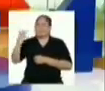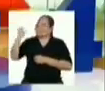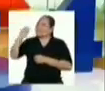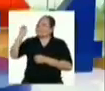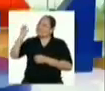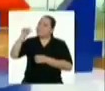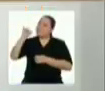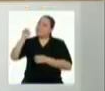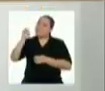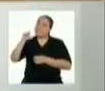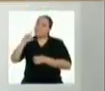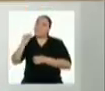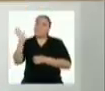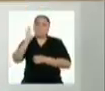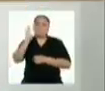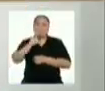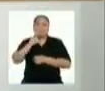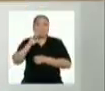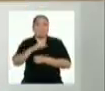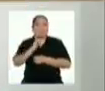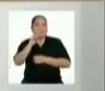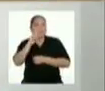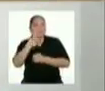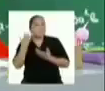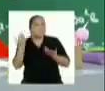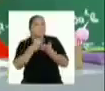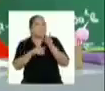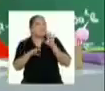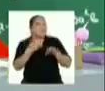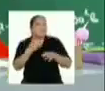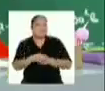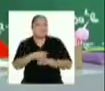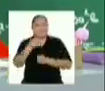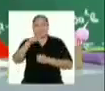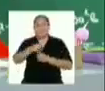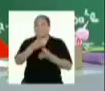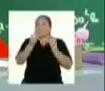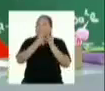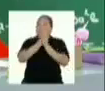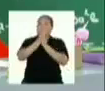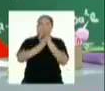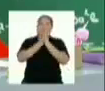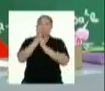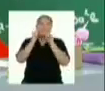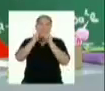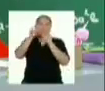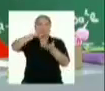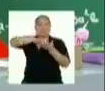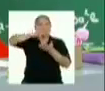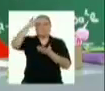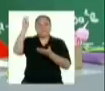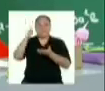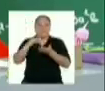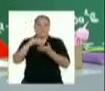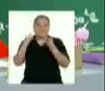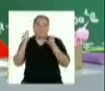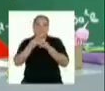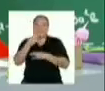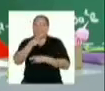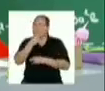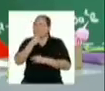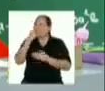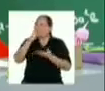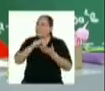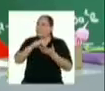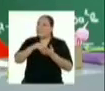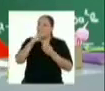¡Hola, profesora Gisela! Hola, Yeremis. ¿En qué andas ahora? Aquí, con muchas ganas de seguir aprendiendo más matemática. Me encantó